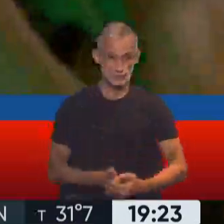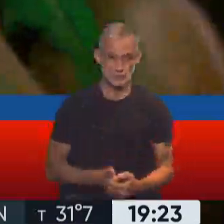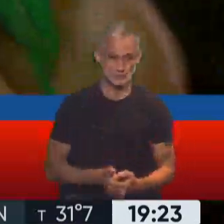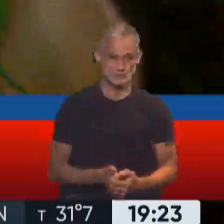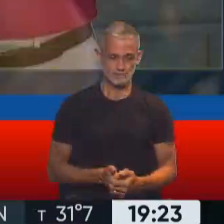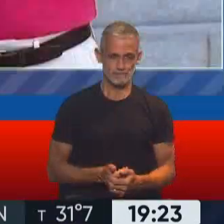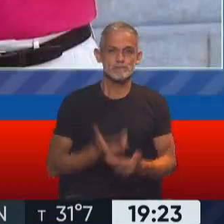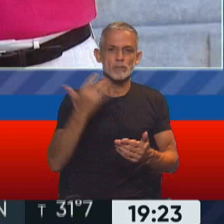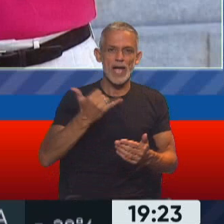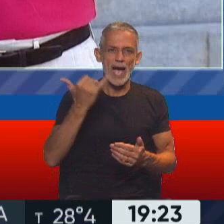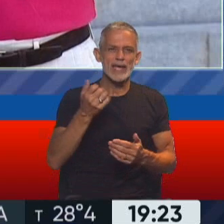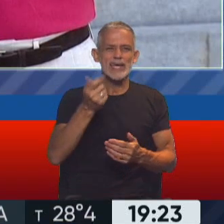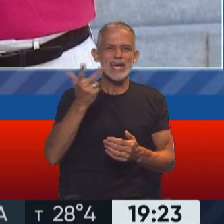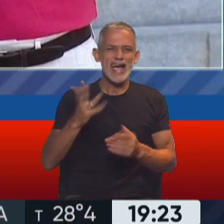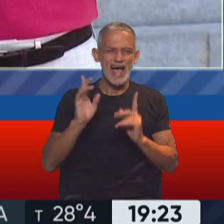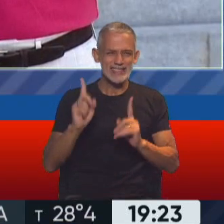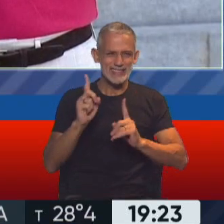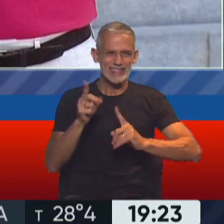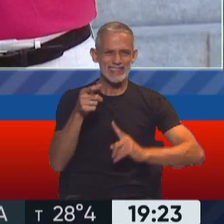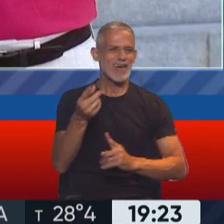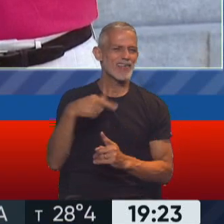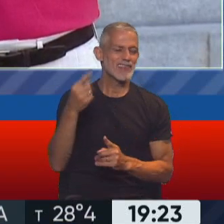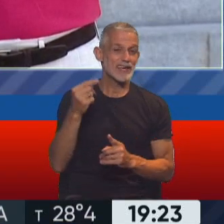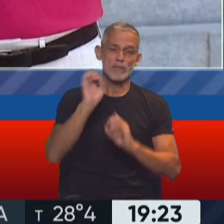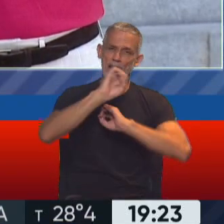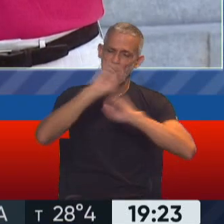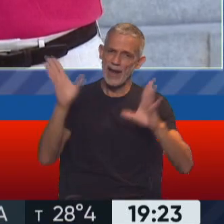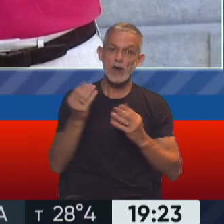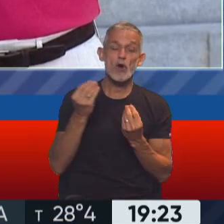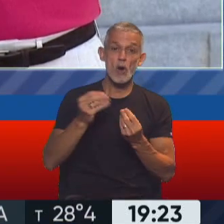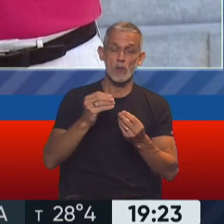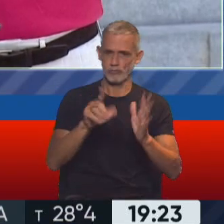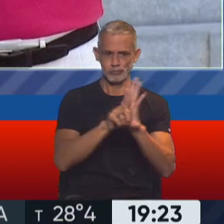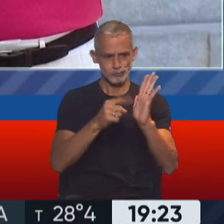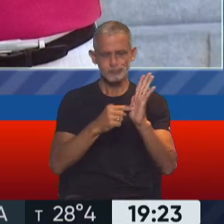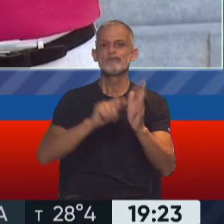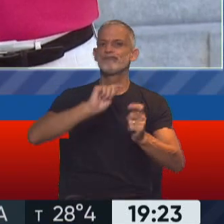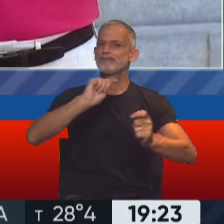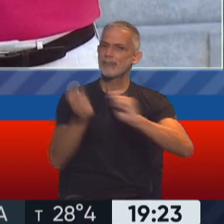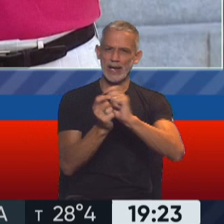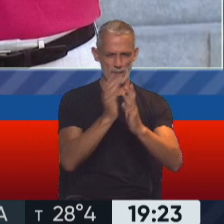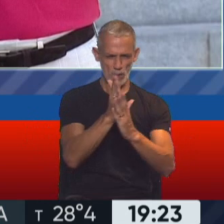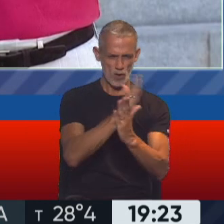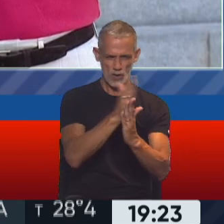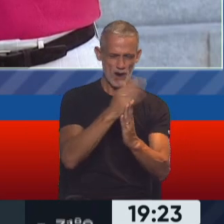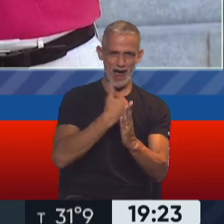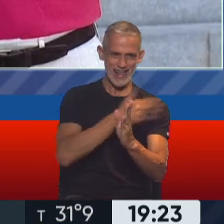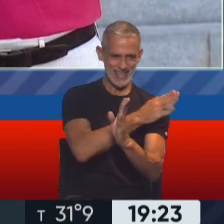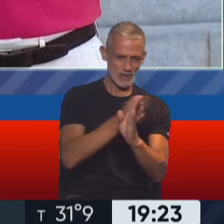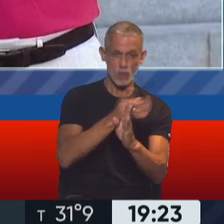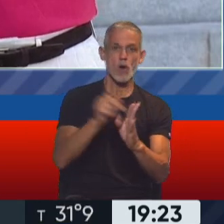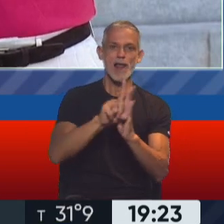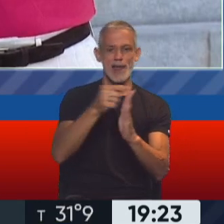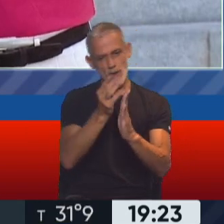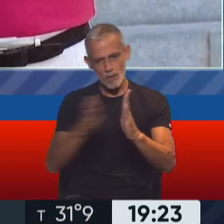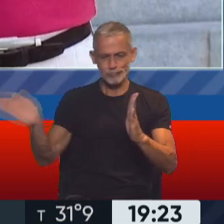Ariel, hay cifras que representan claramente cómo cambió el panorama en la Argentina a partir de esta